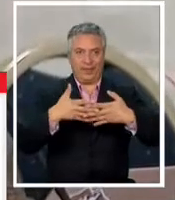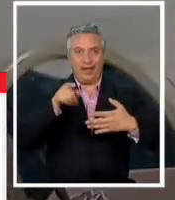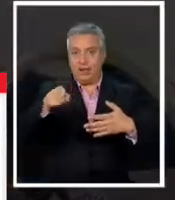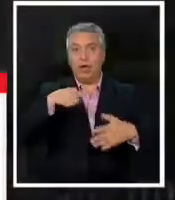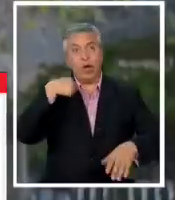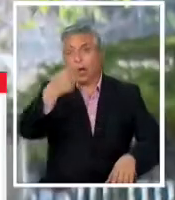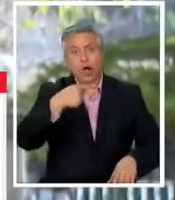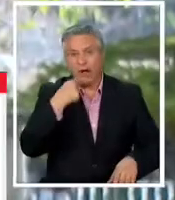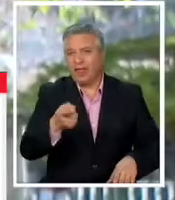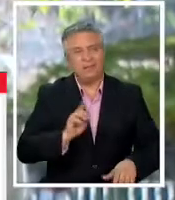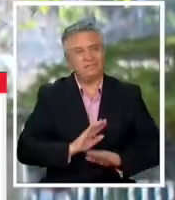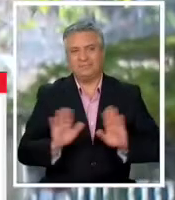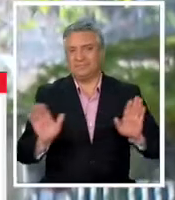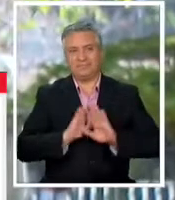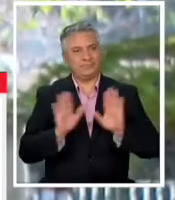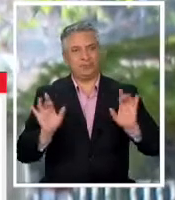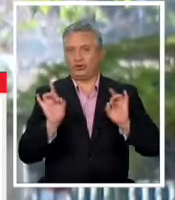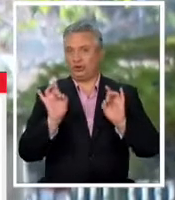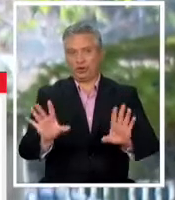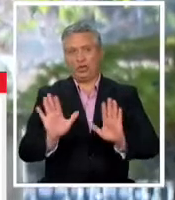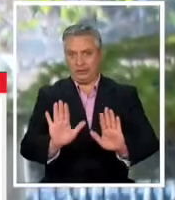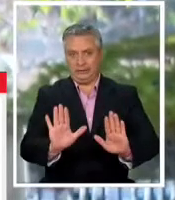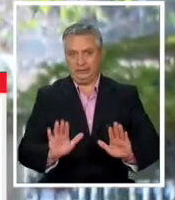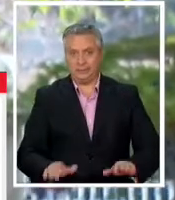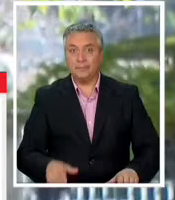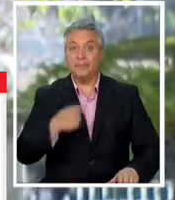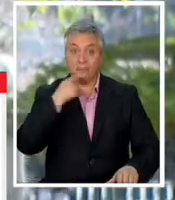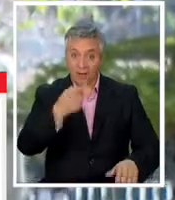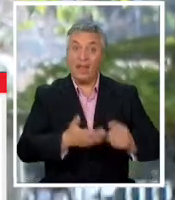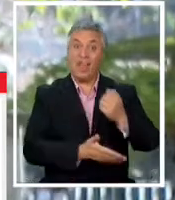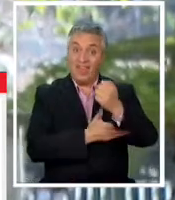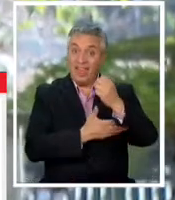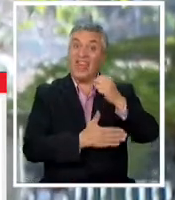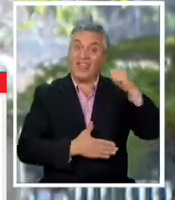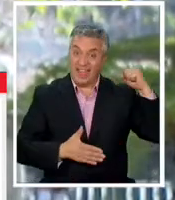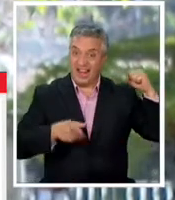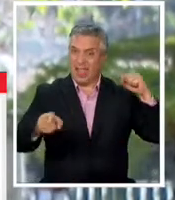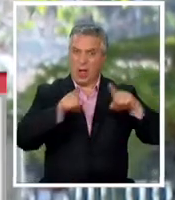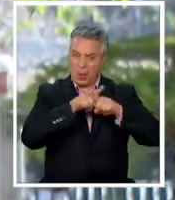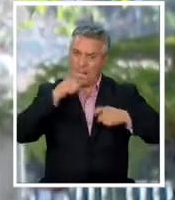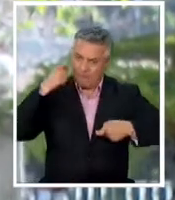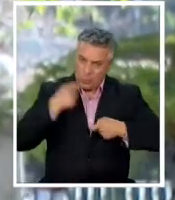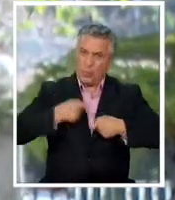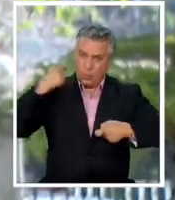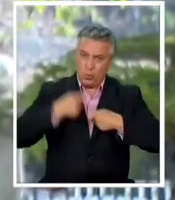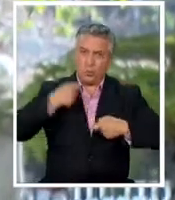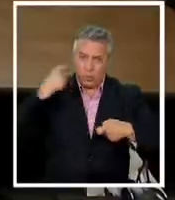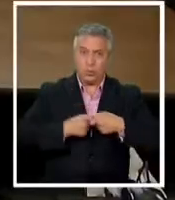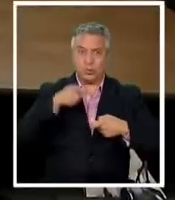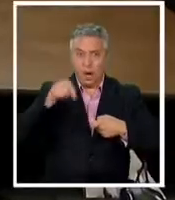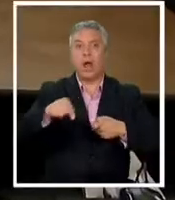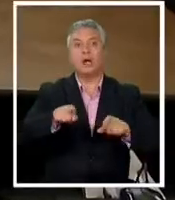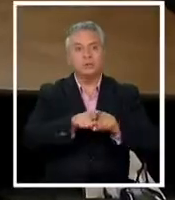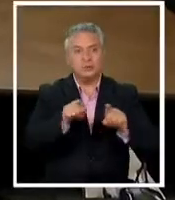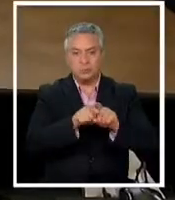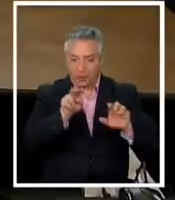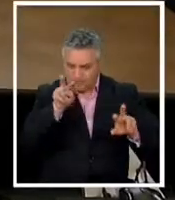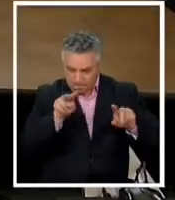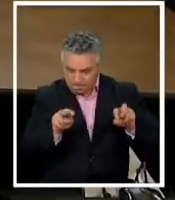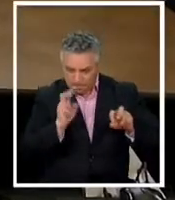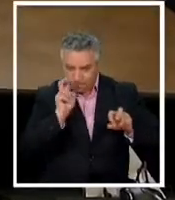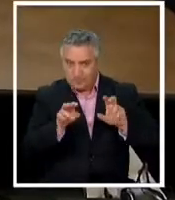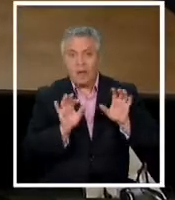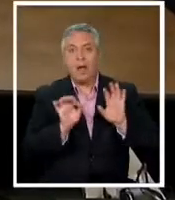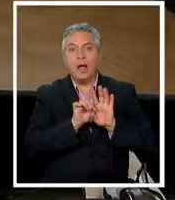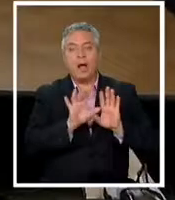nada más que decir. Bueno yo creo que esta otra demostración de que las izquierdas duras que están representadas en la mesa hacen una interpretación mañosa de las normas